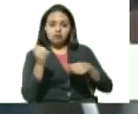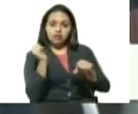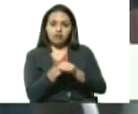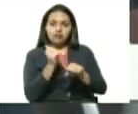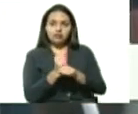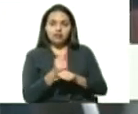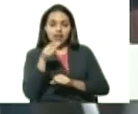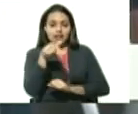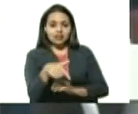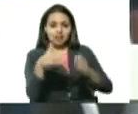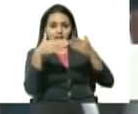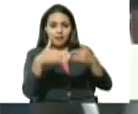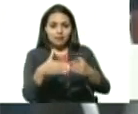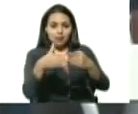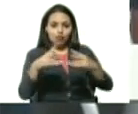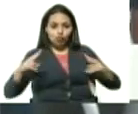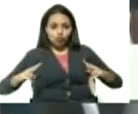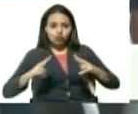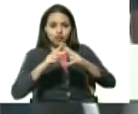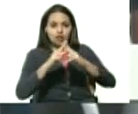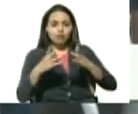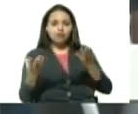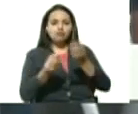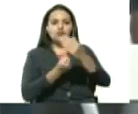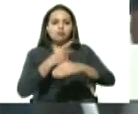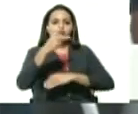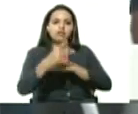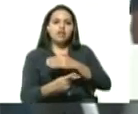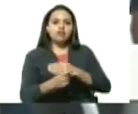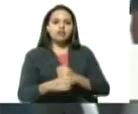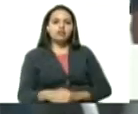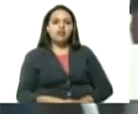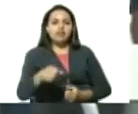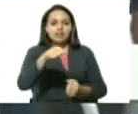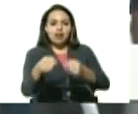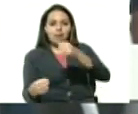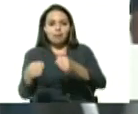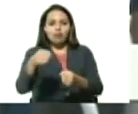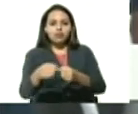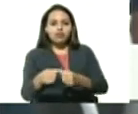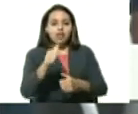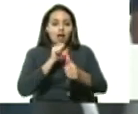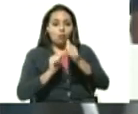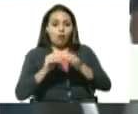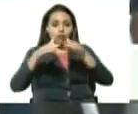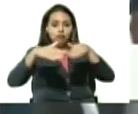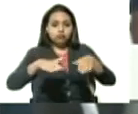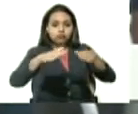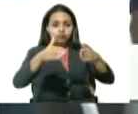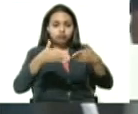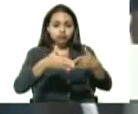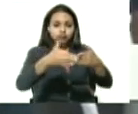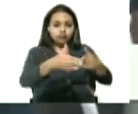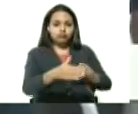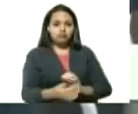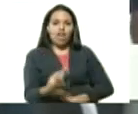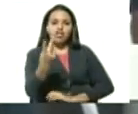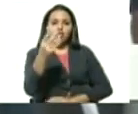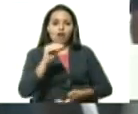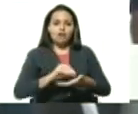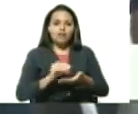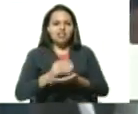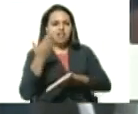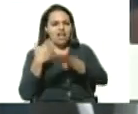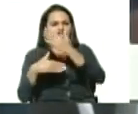astillero donde nos encontramos con el proyecto de transporte acuático de pasajeros de la cual ya usted en dos oportunidades